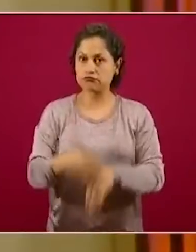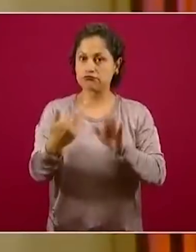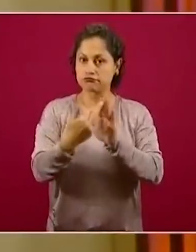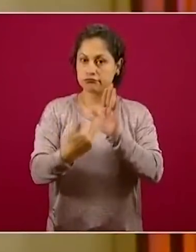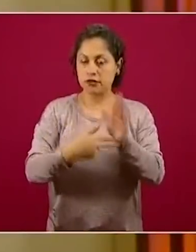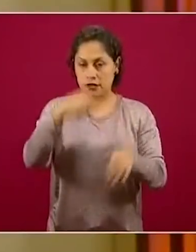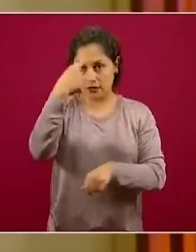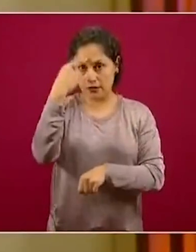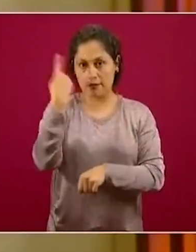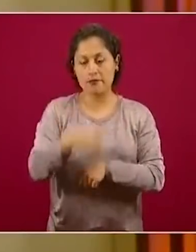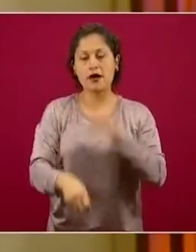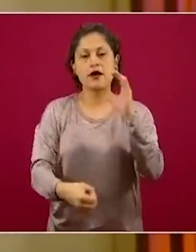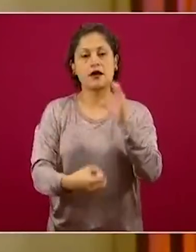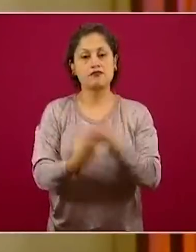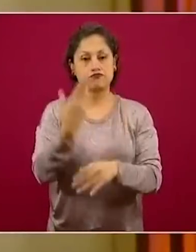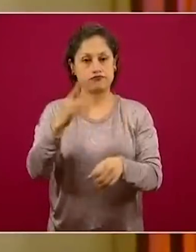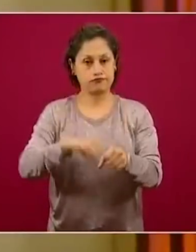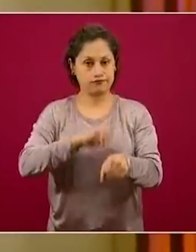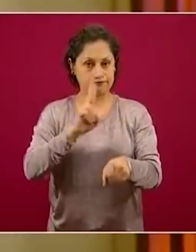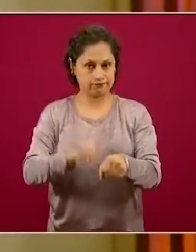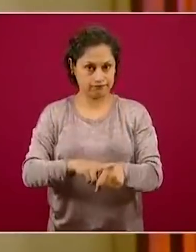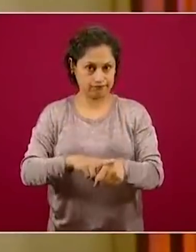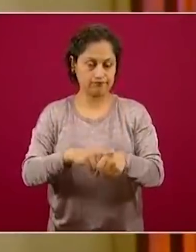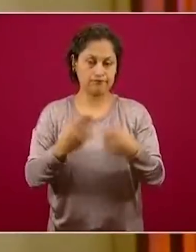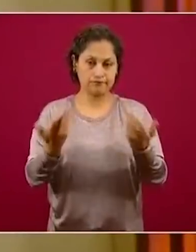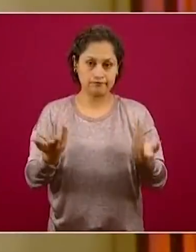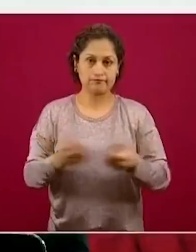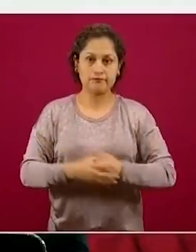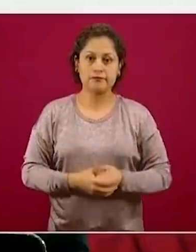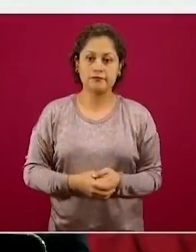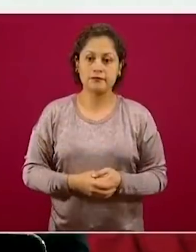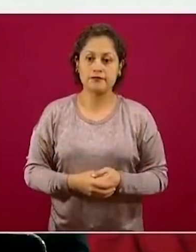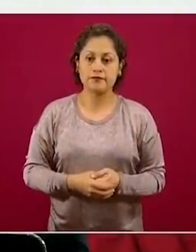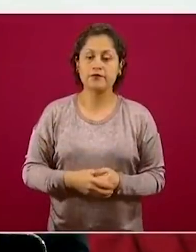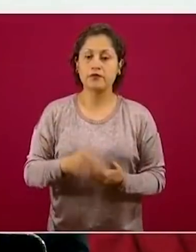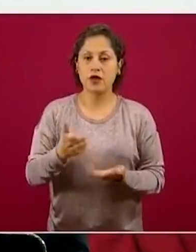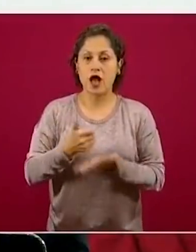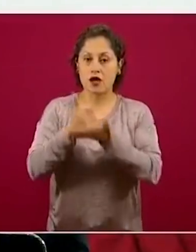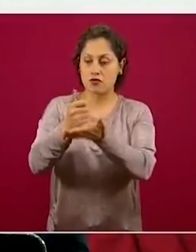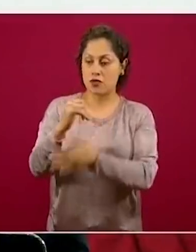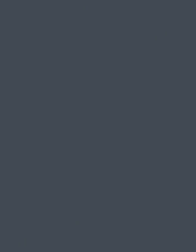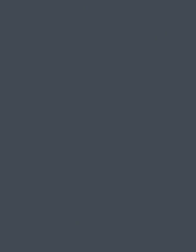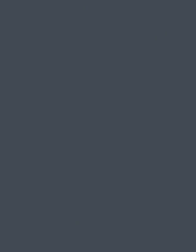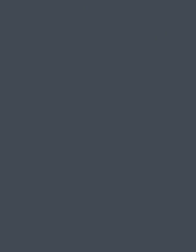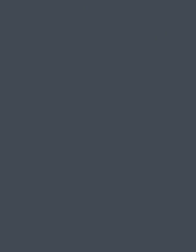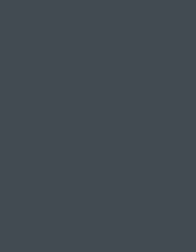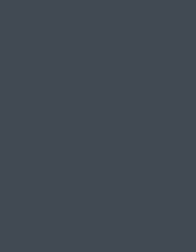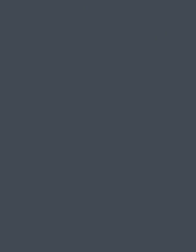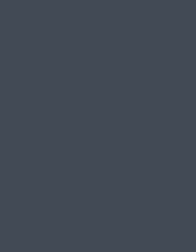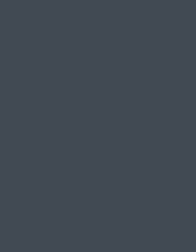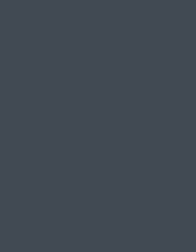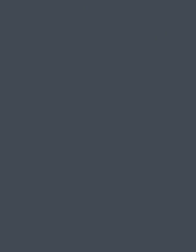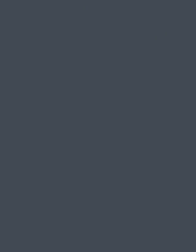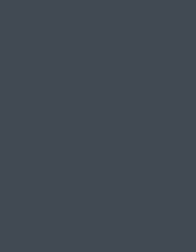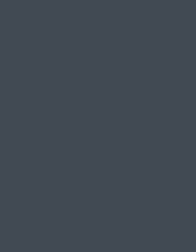convivencia con el COVID y de poder seguir prestando este servicio. Hasta aquí…